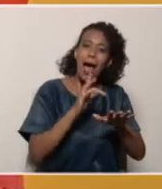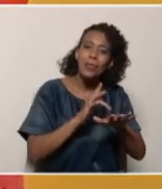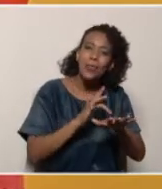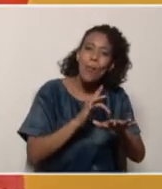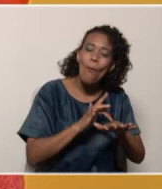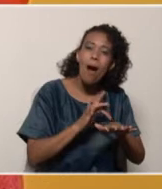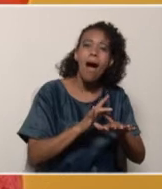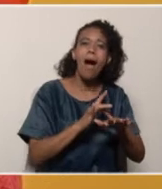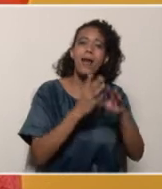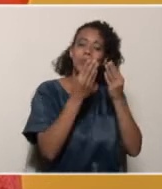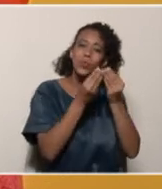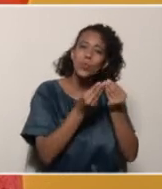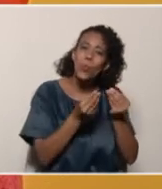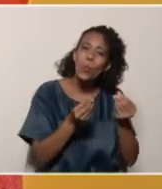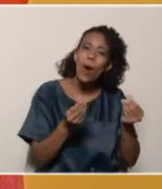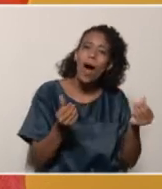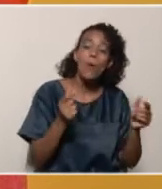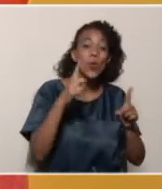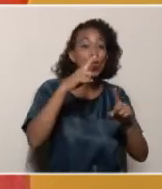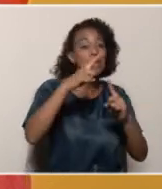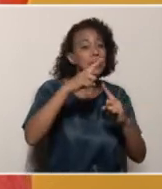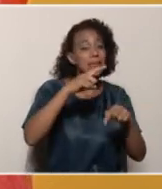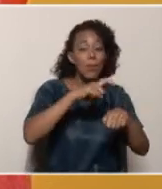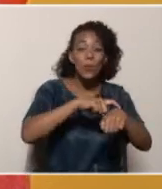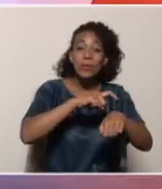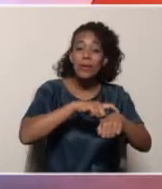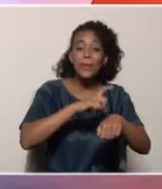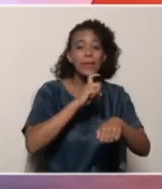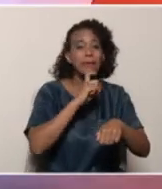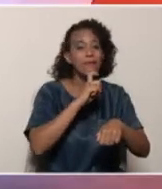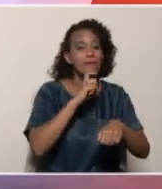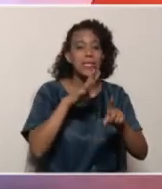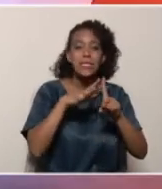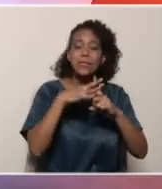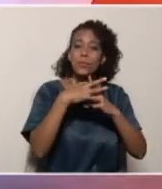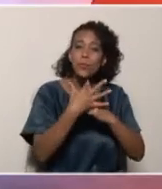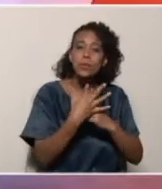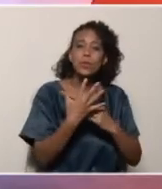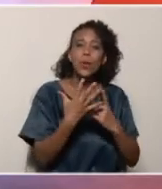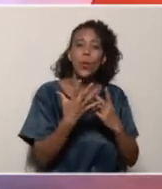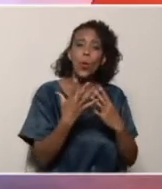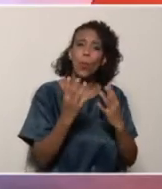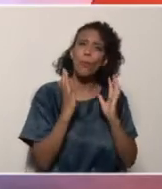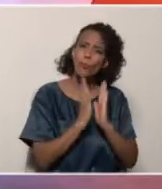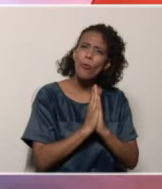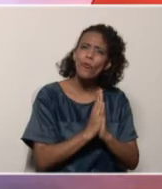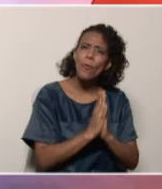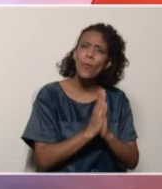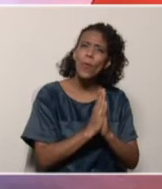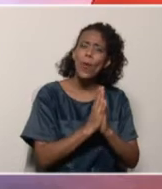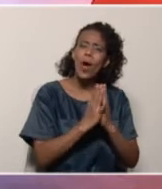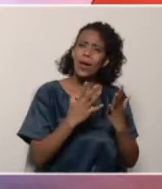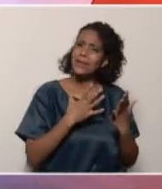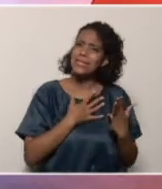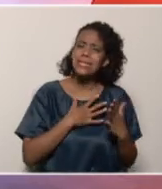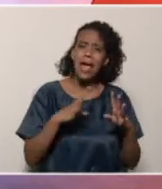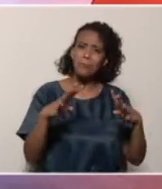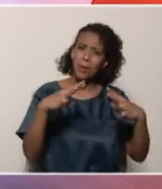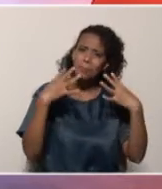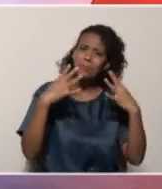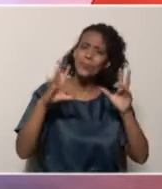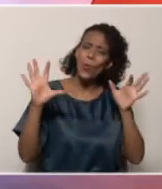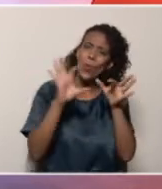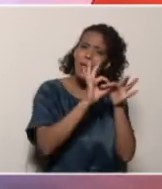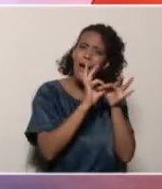porque estamos en un tiempo que a pesar de las dificultades nos pide, nos exige el que nos mantengamos unidos